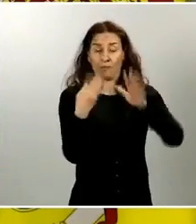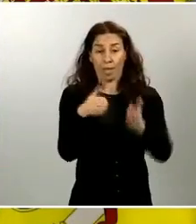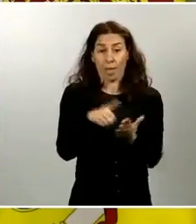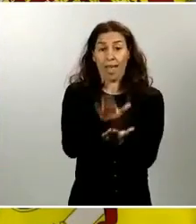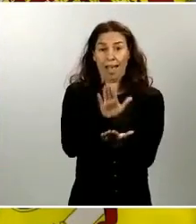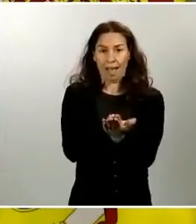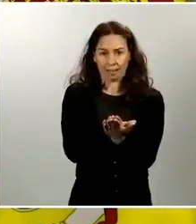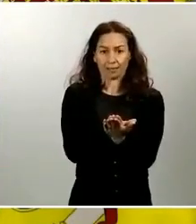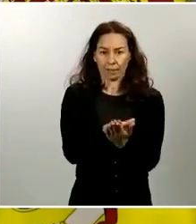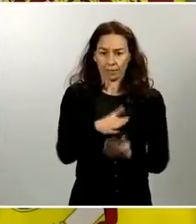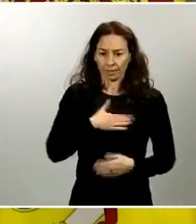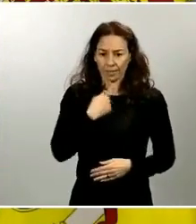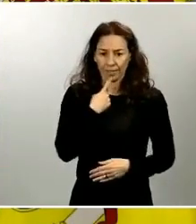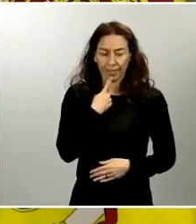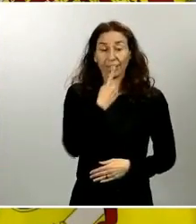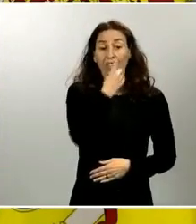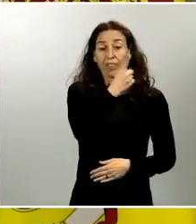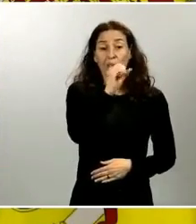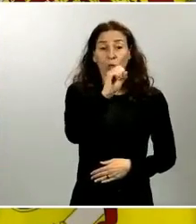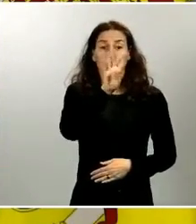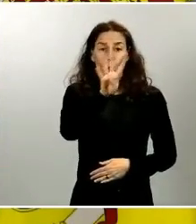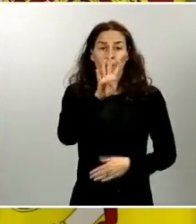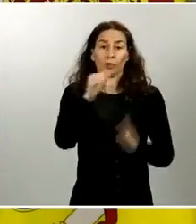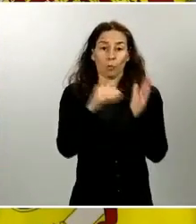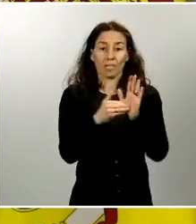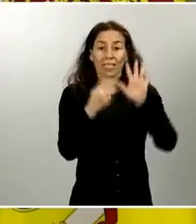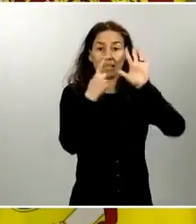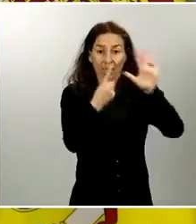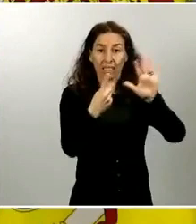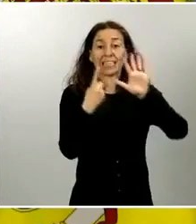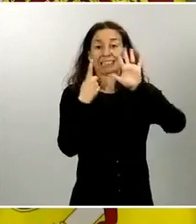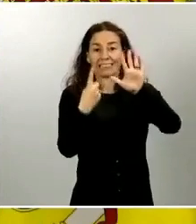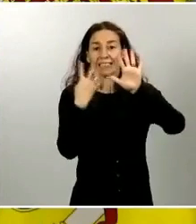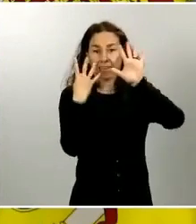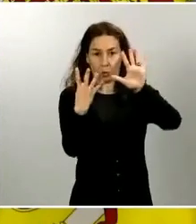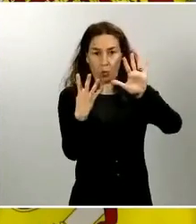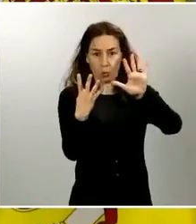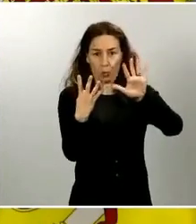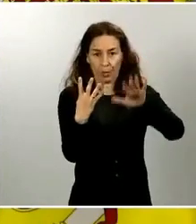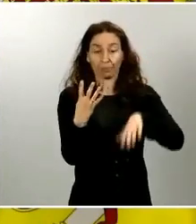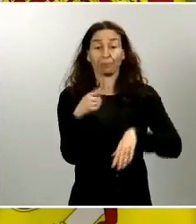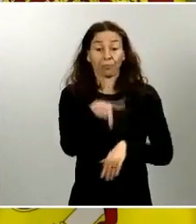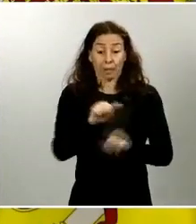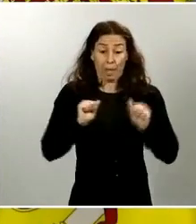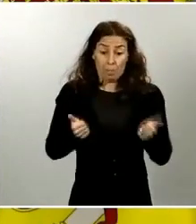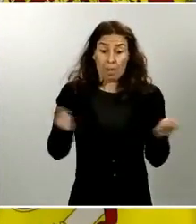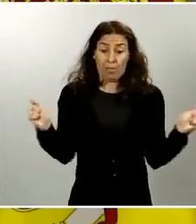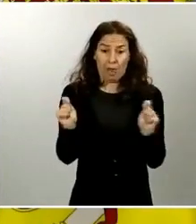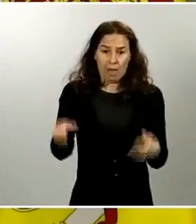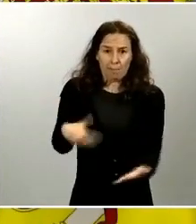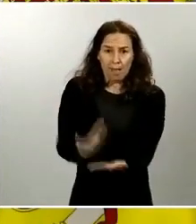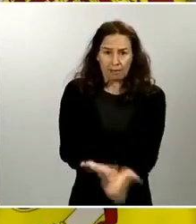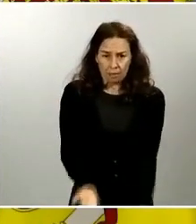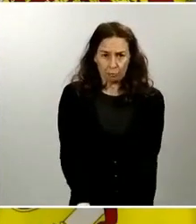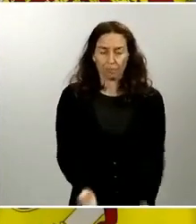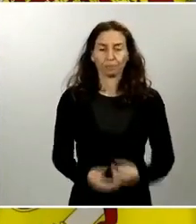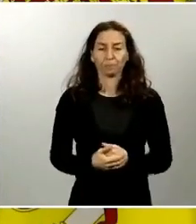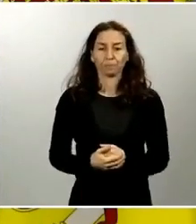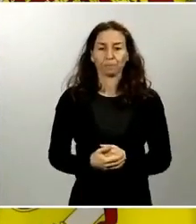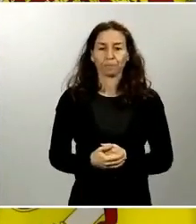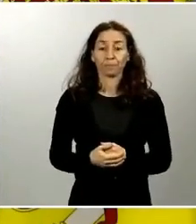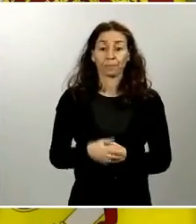total de 104.669 desde el comienzo del estado de alarma. Esto ha supuesto